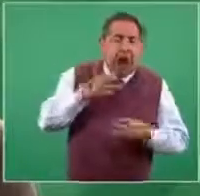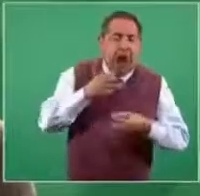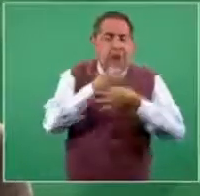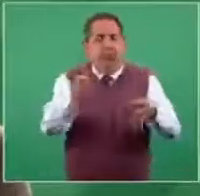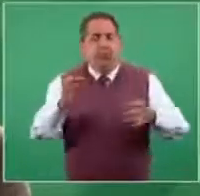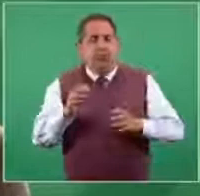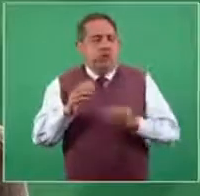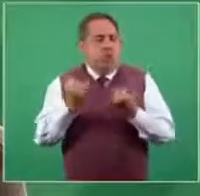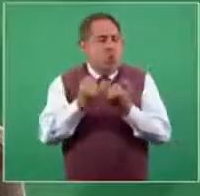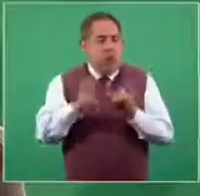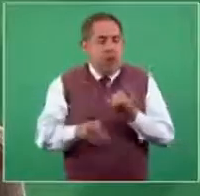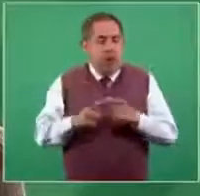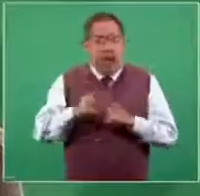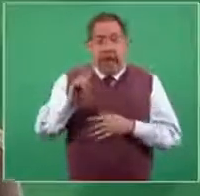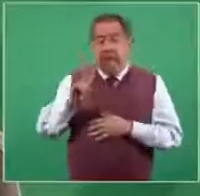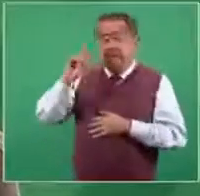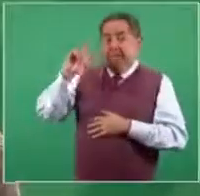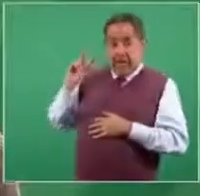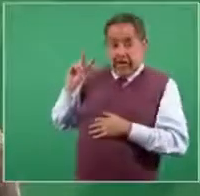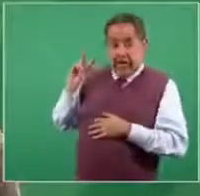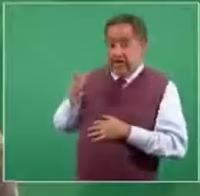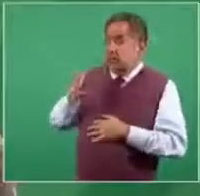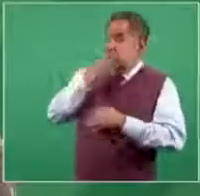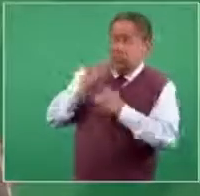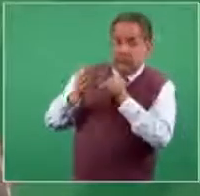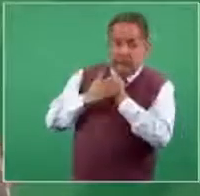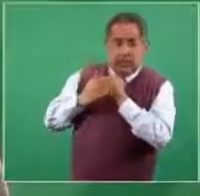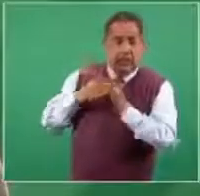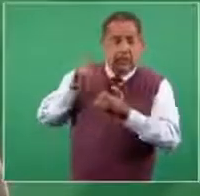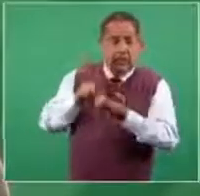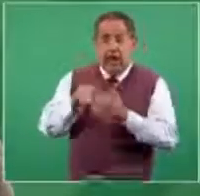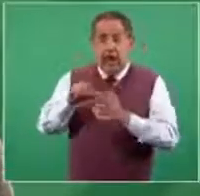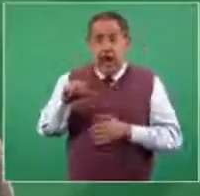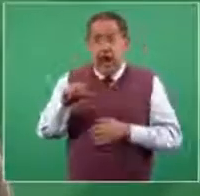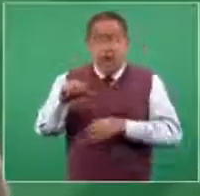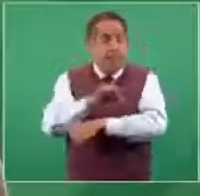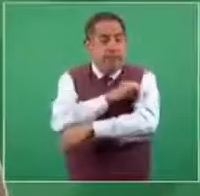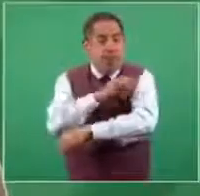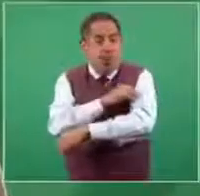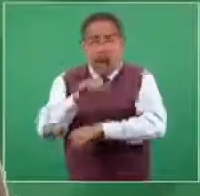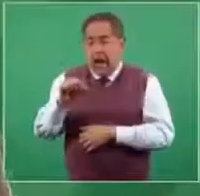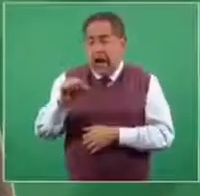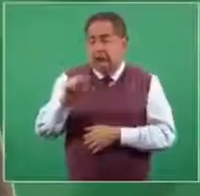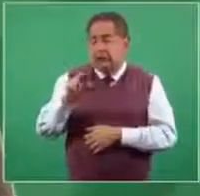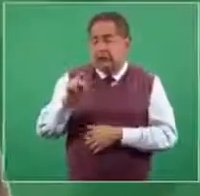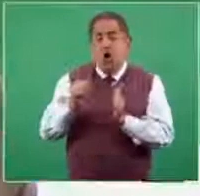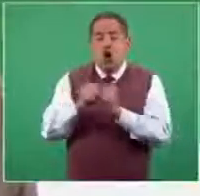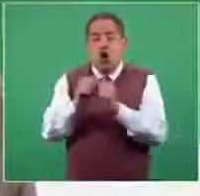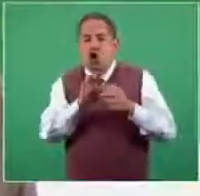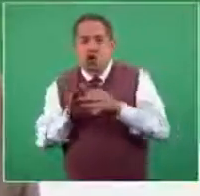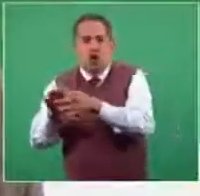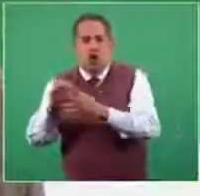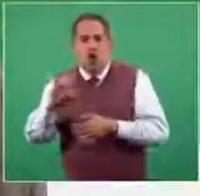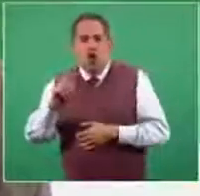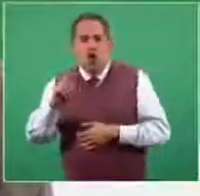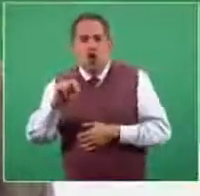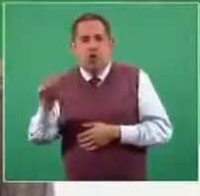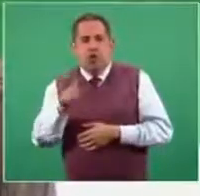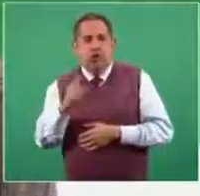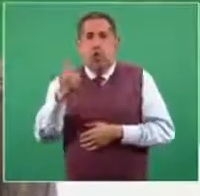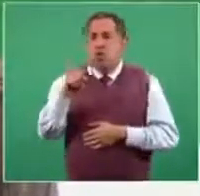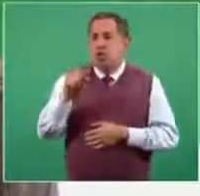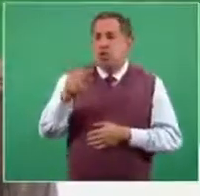el viernes pasado ya nos dijeron que de la vacuna de Astra vía COVAX nos toca entre 1